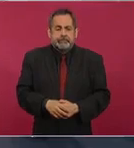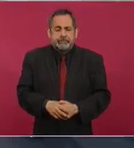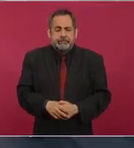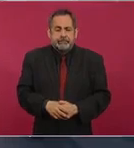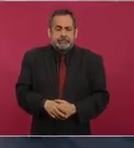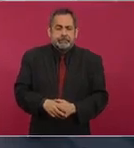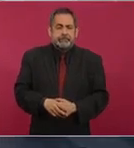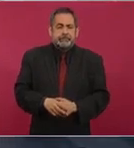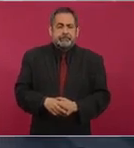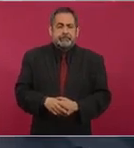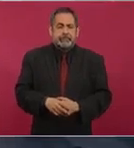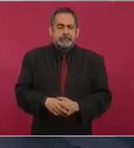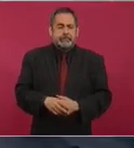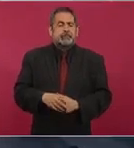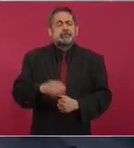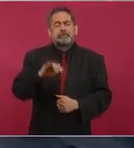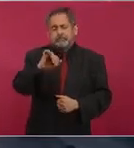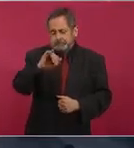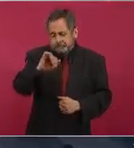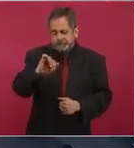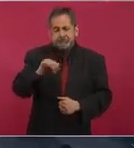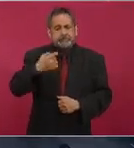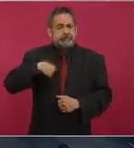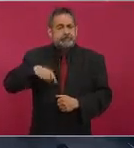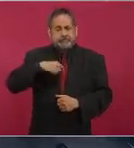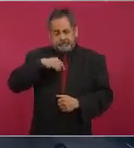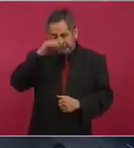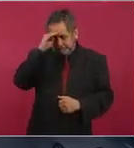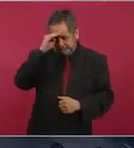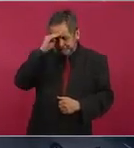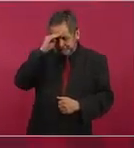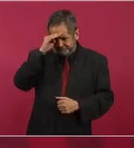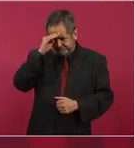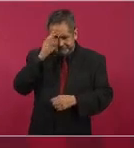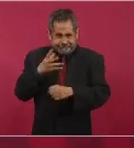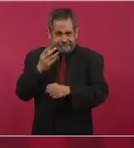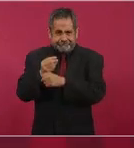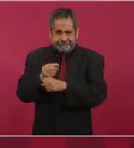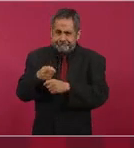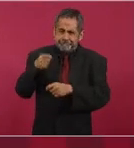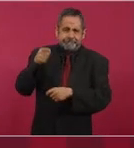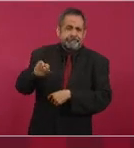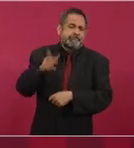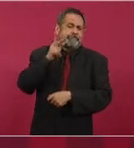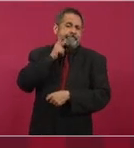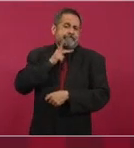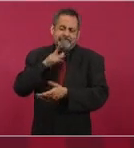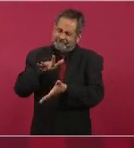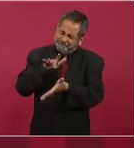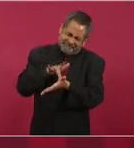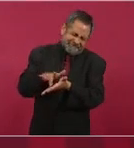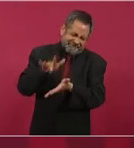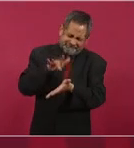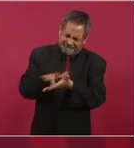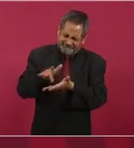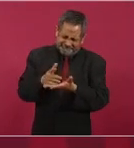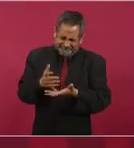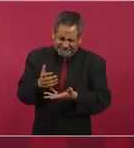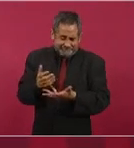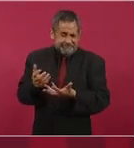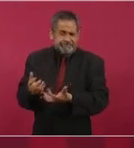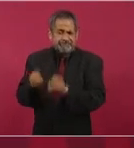nosotros optado por rescatar la industria petrolera que